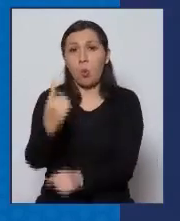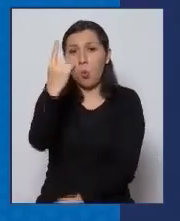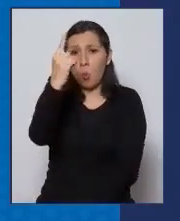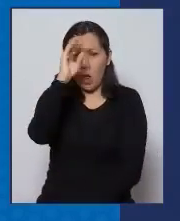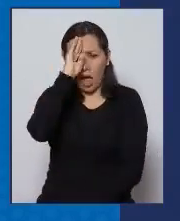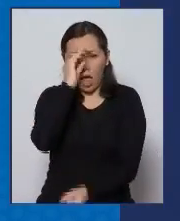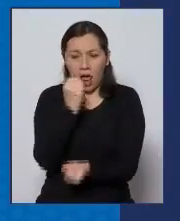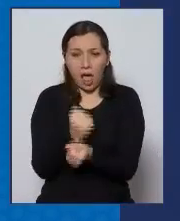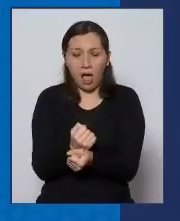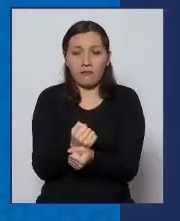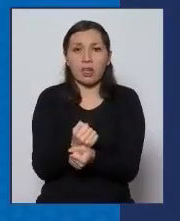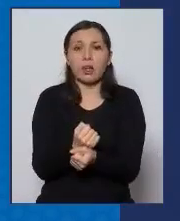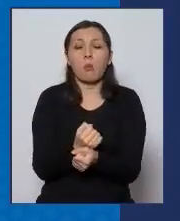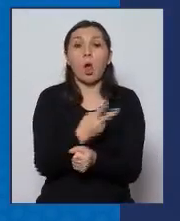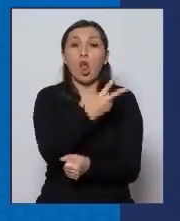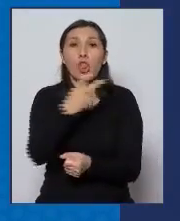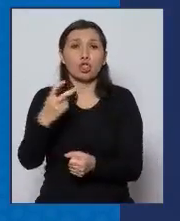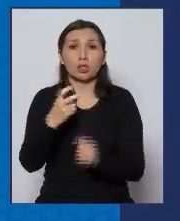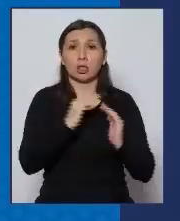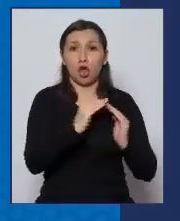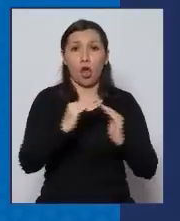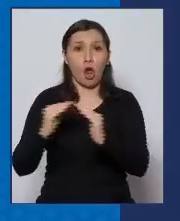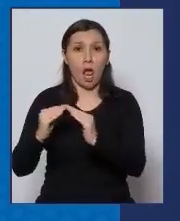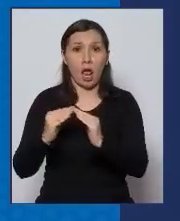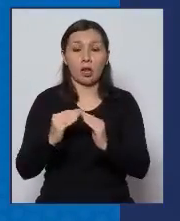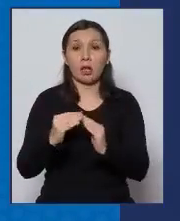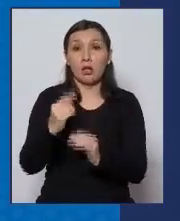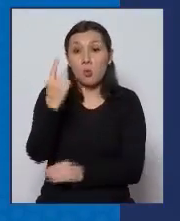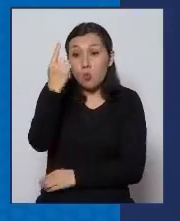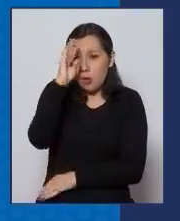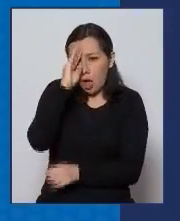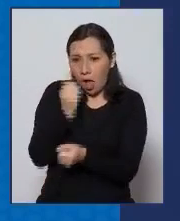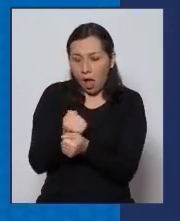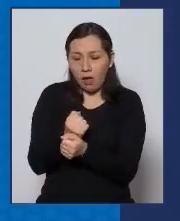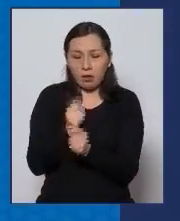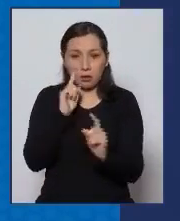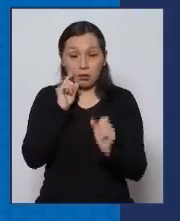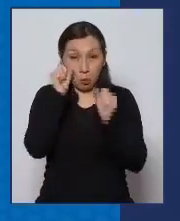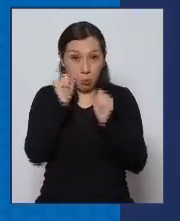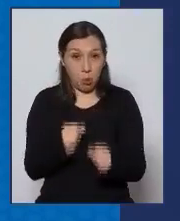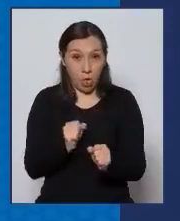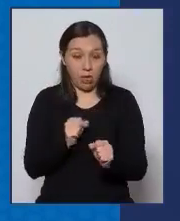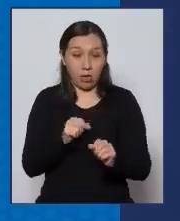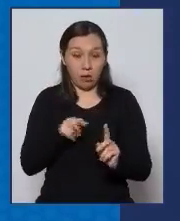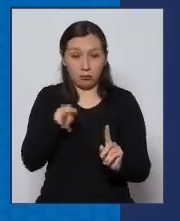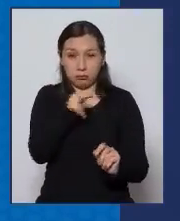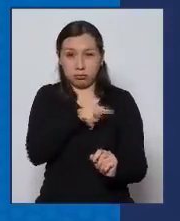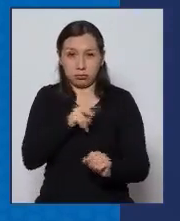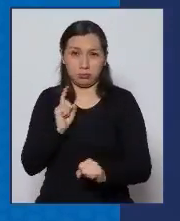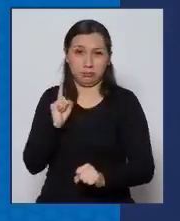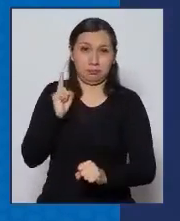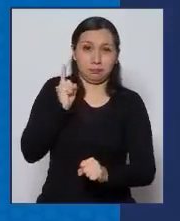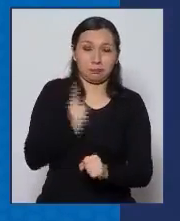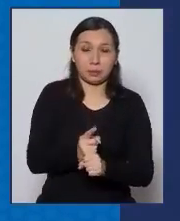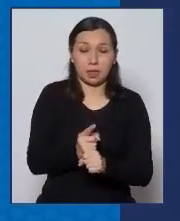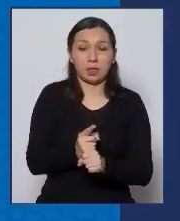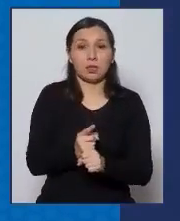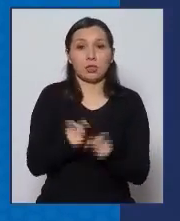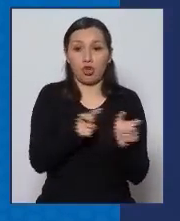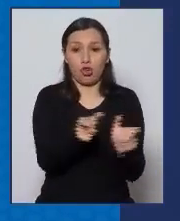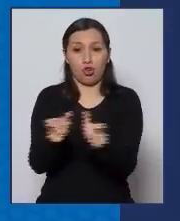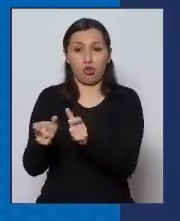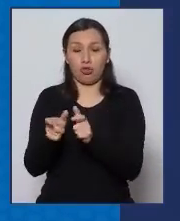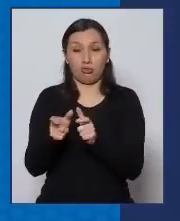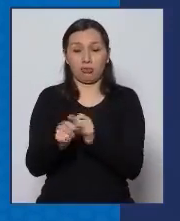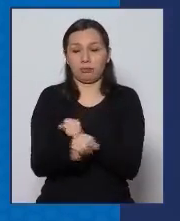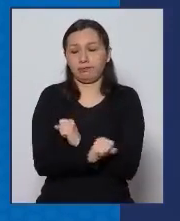carabinero disponible cada 200 hogares la posibilidad de que esto se imponga por el control